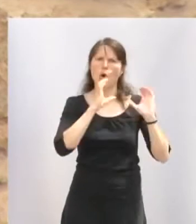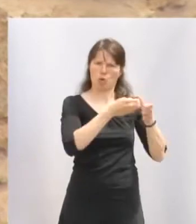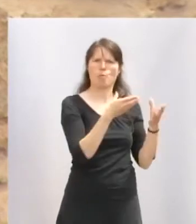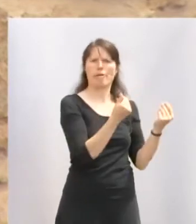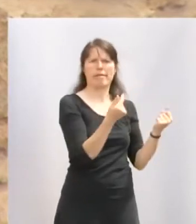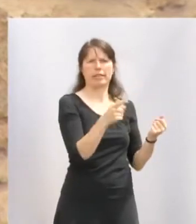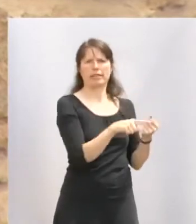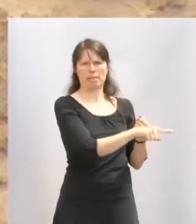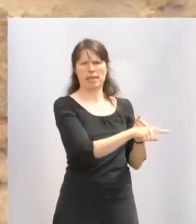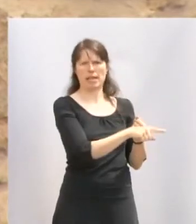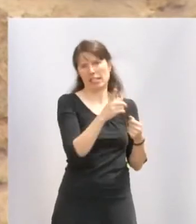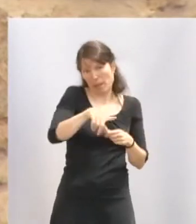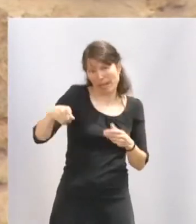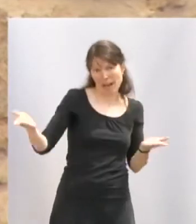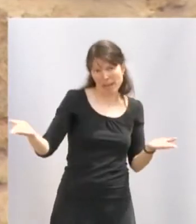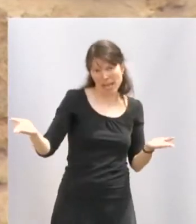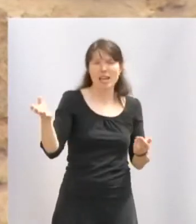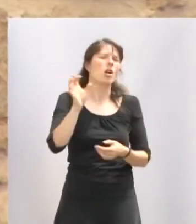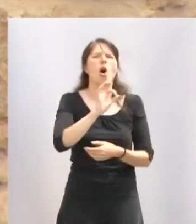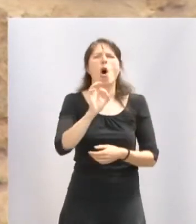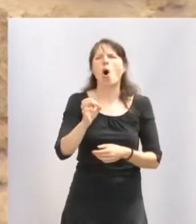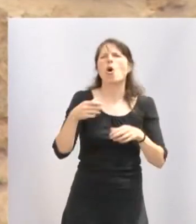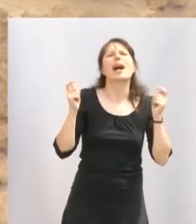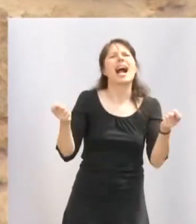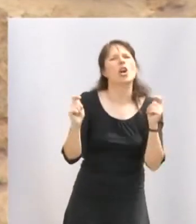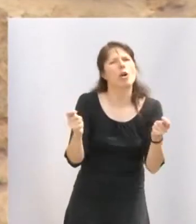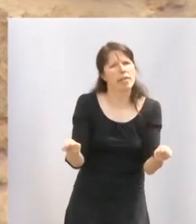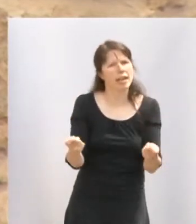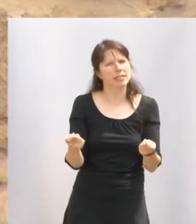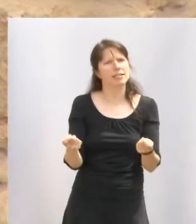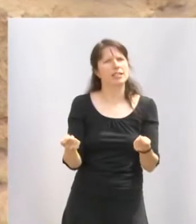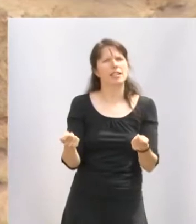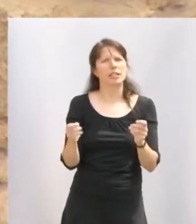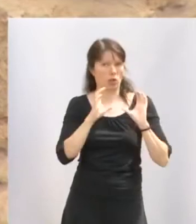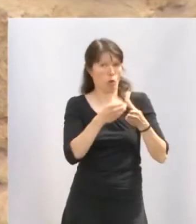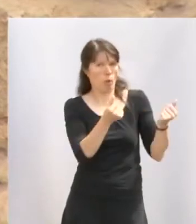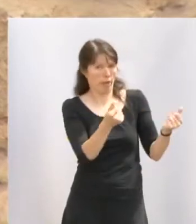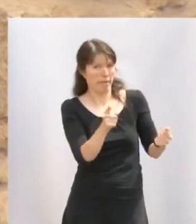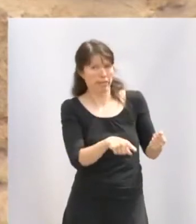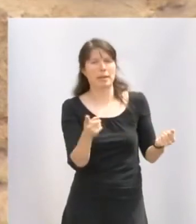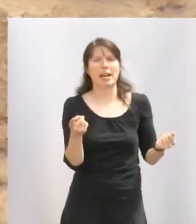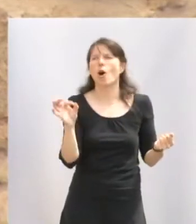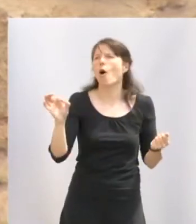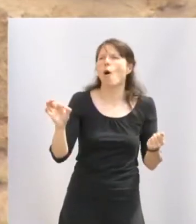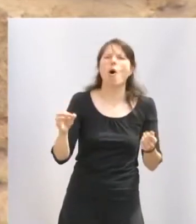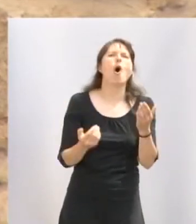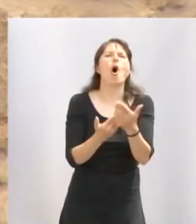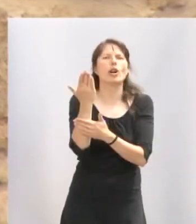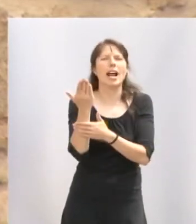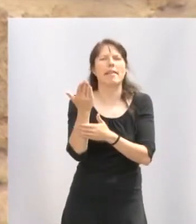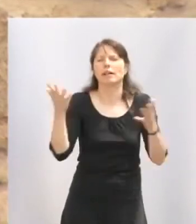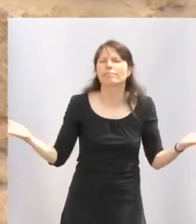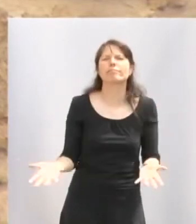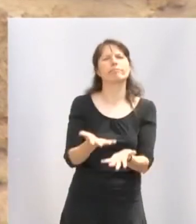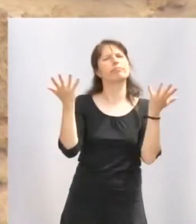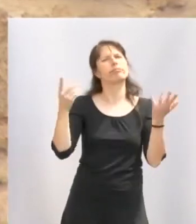San Bernabé, o en el desfile de carrozas, o en las jornadas de exaltación del folclore riojano, o en cualquier acto o lugar